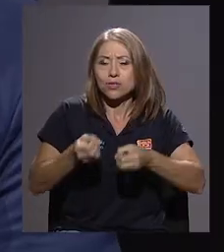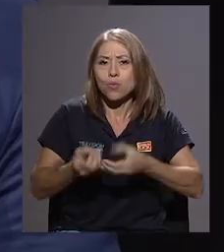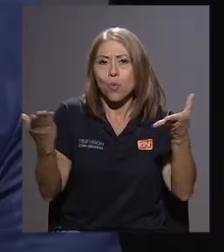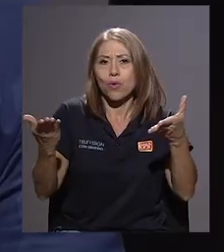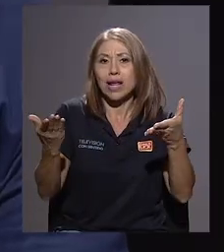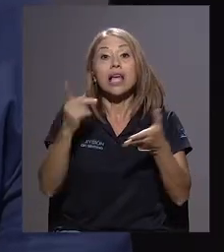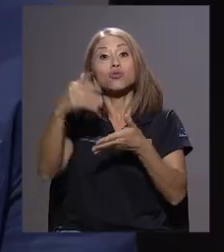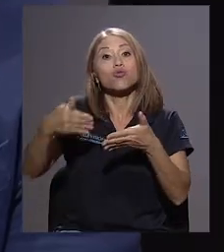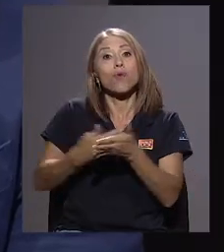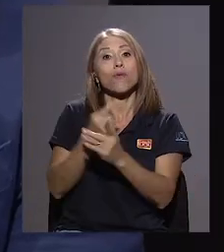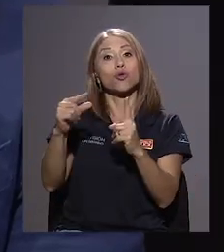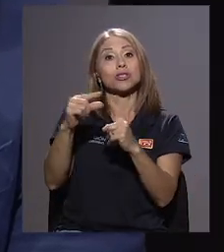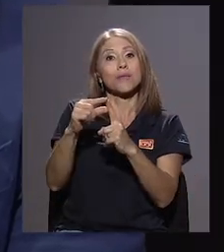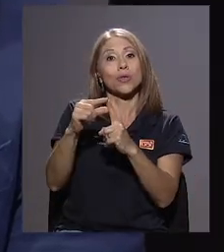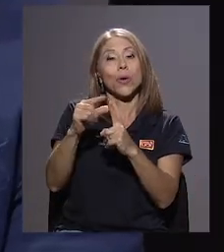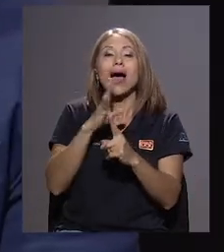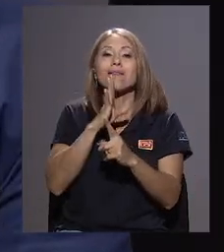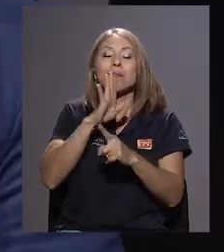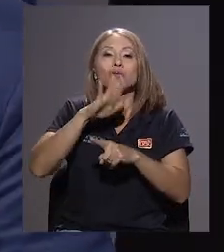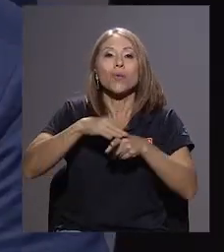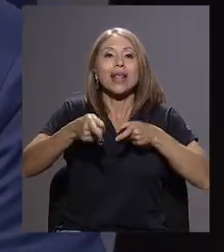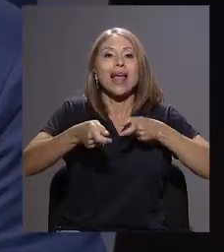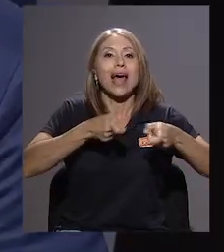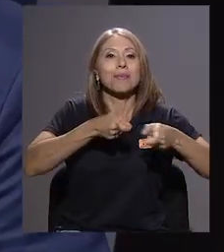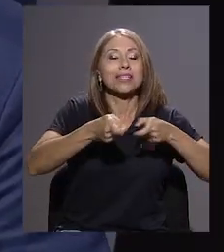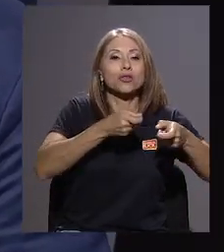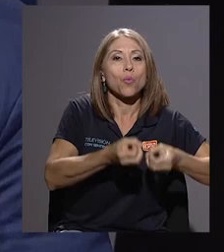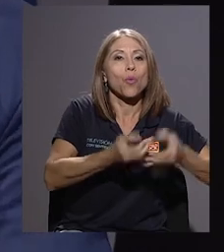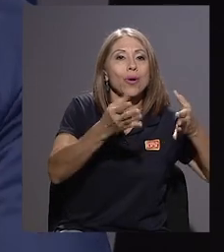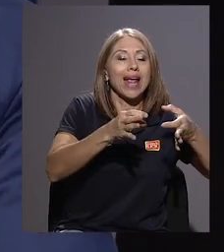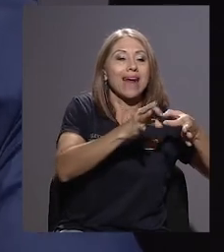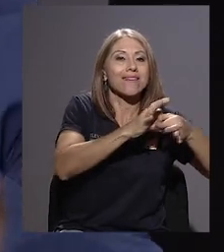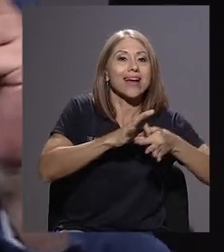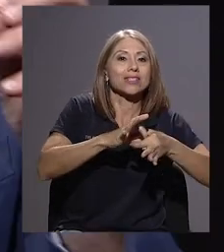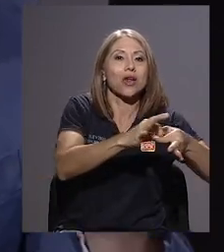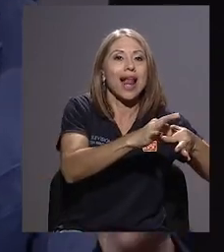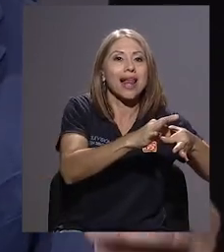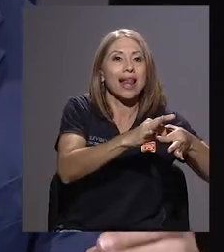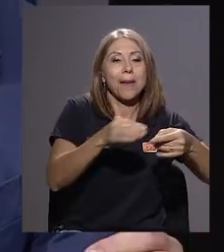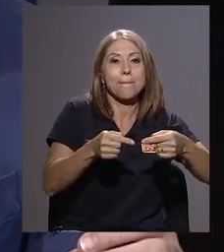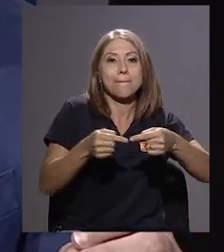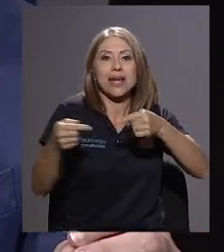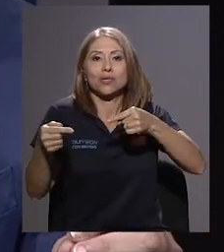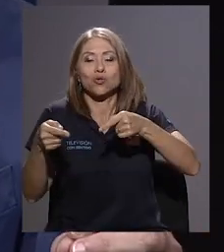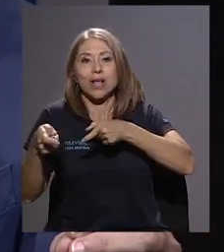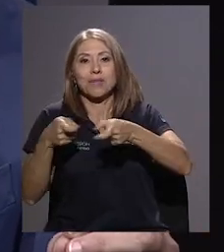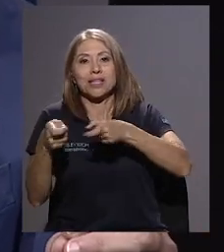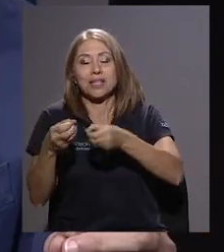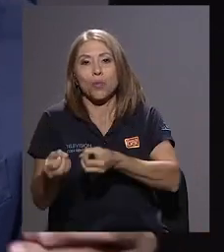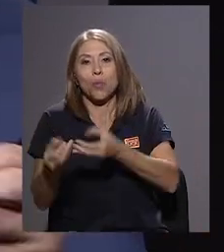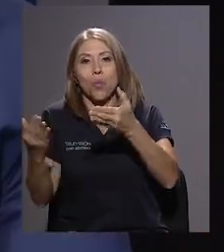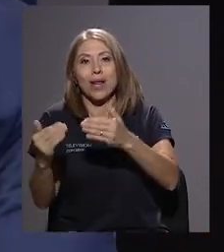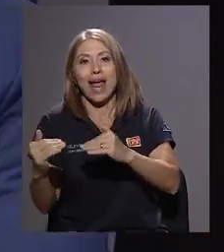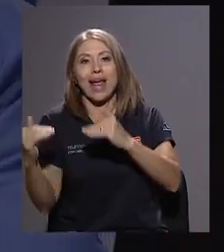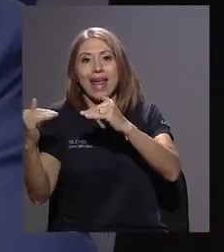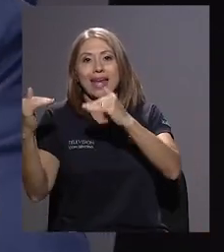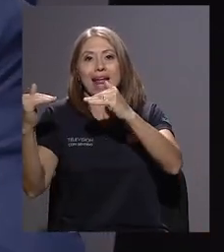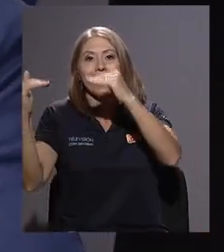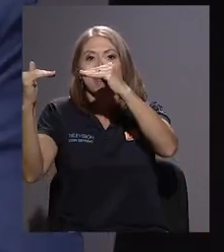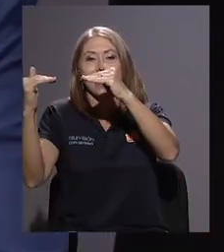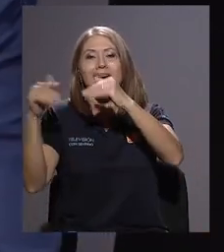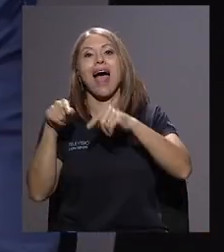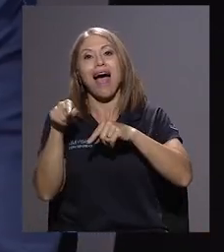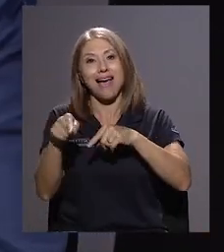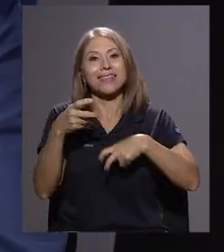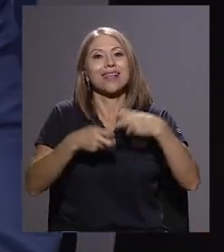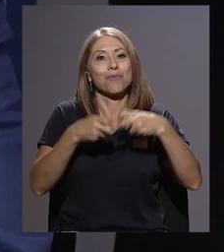Y es un nuevo concepto. Hablamos de la administración pública relacional versus la administración pública jerárquica. Y ahí es donde está el